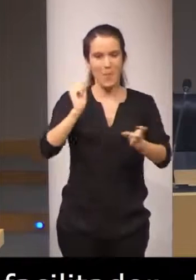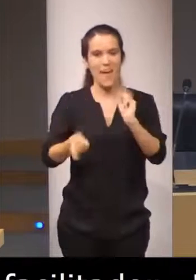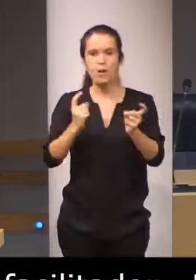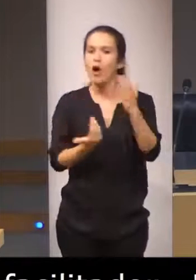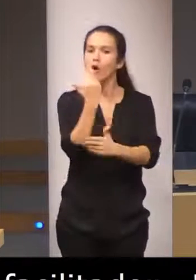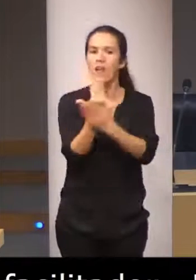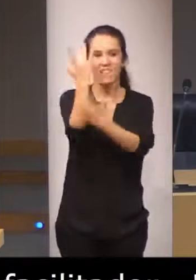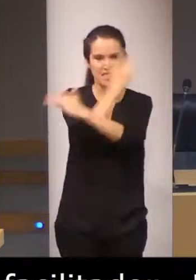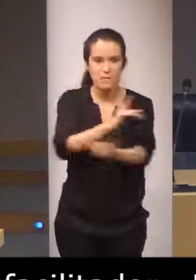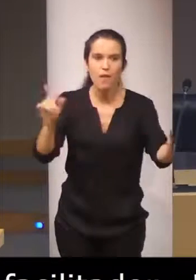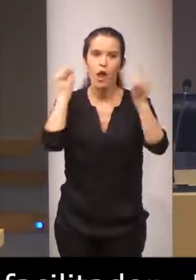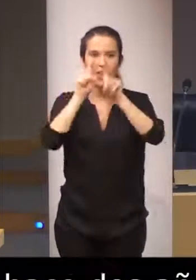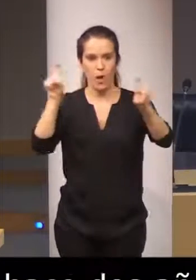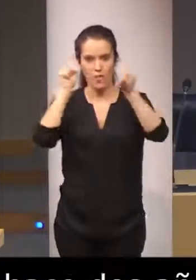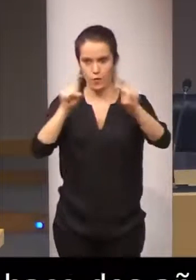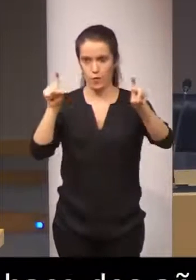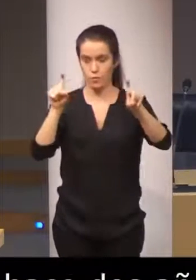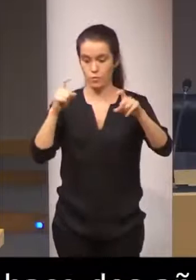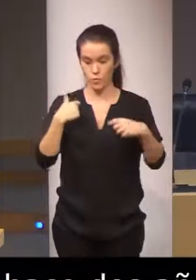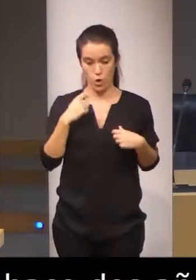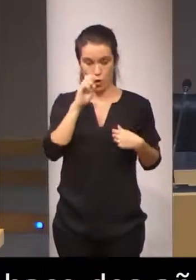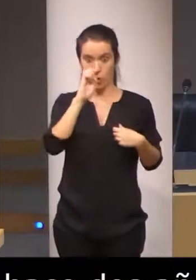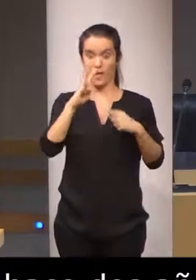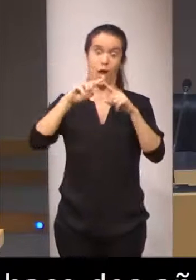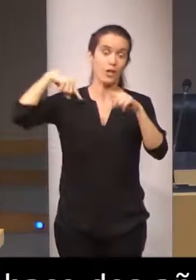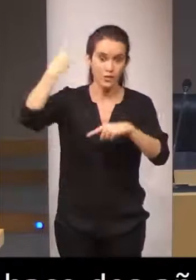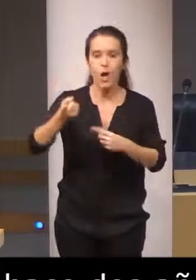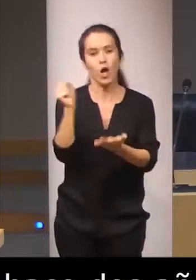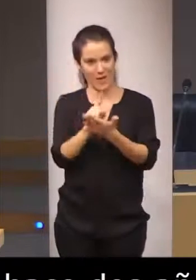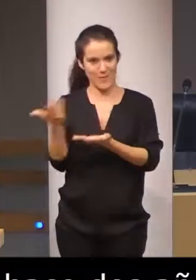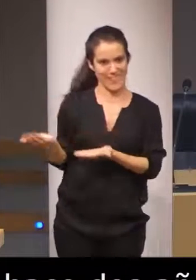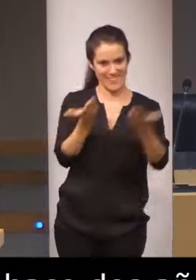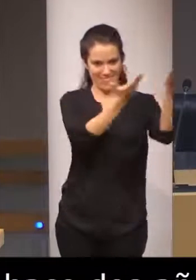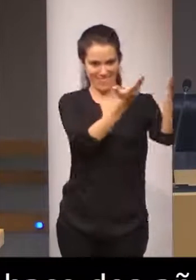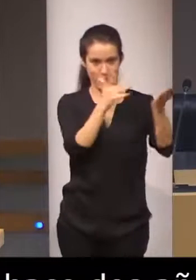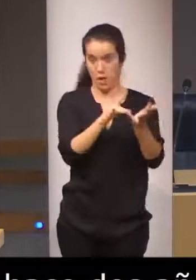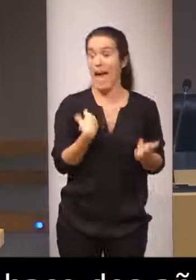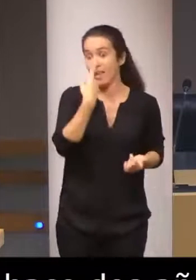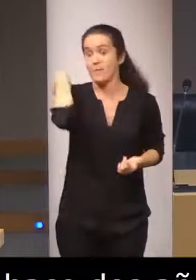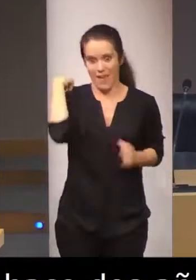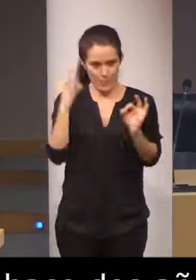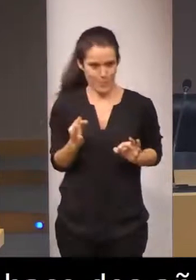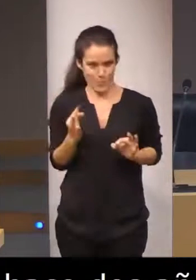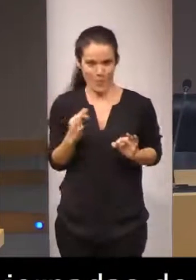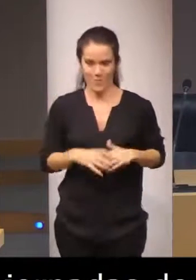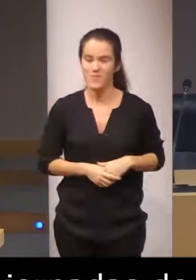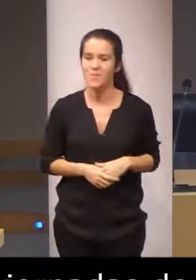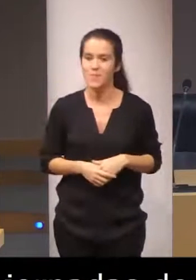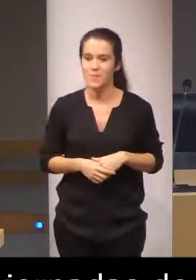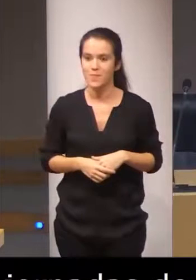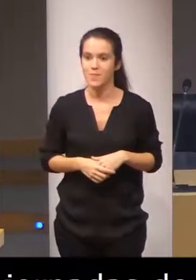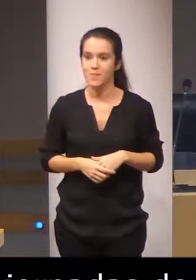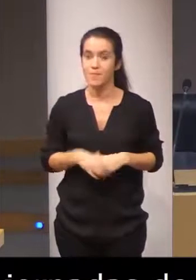educación a los cuatro años después me invitaron otra vez el año pasado y un